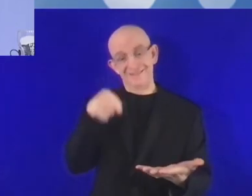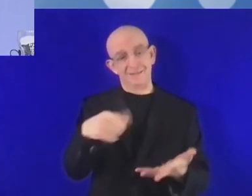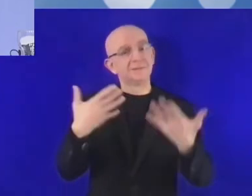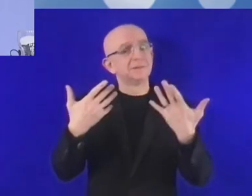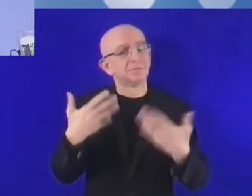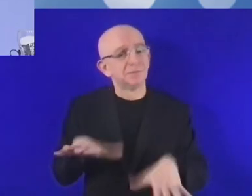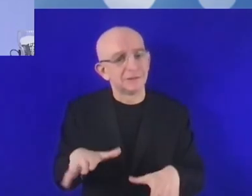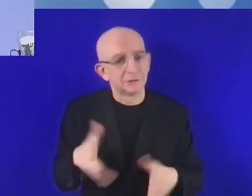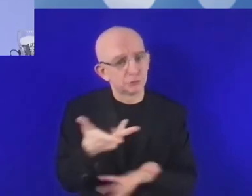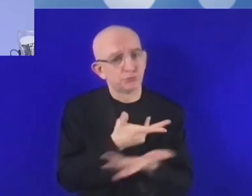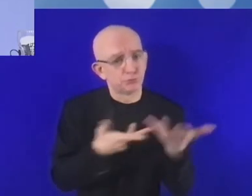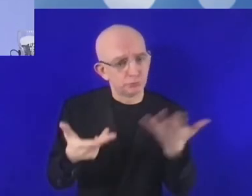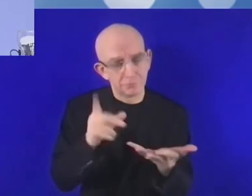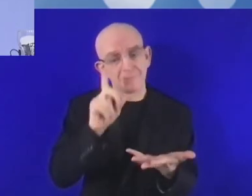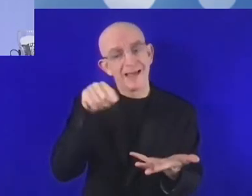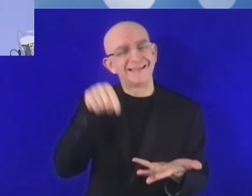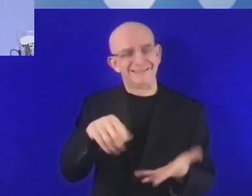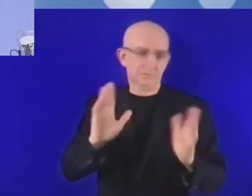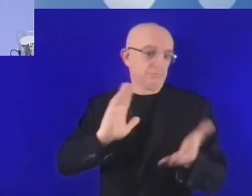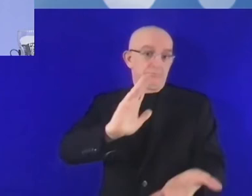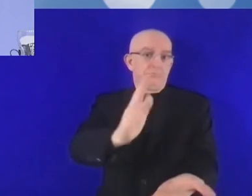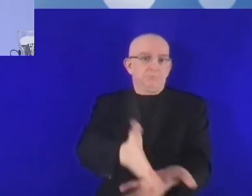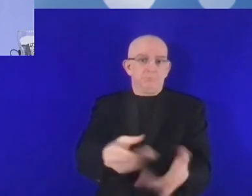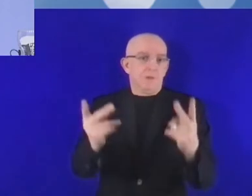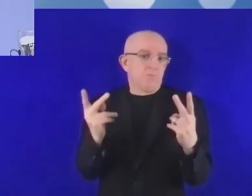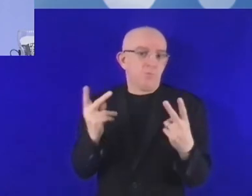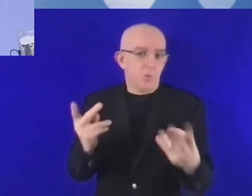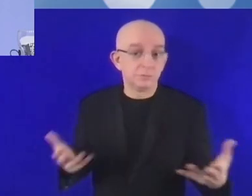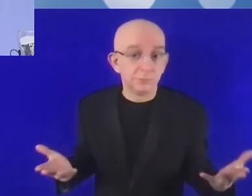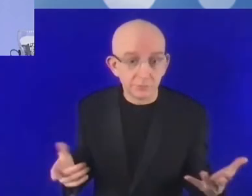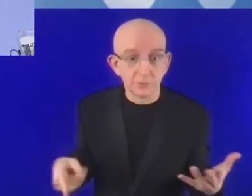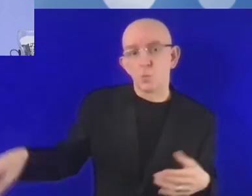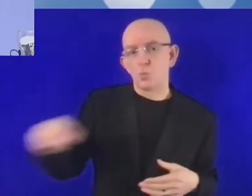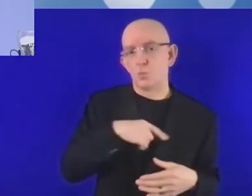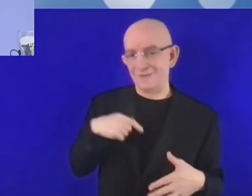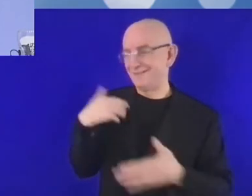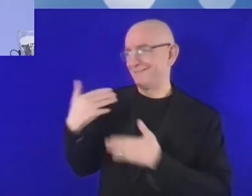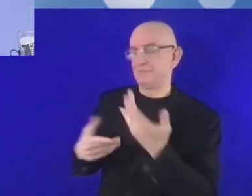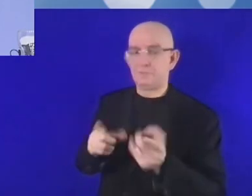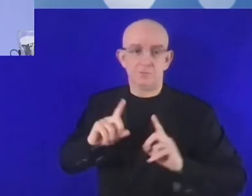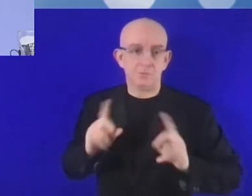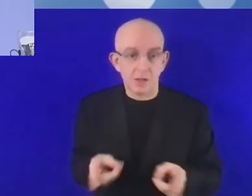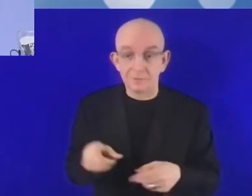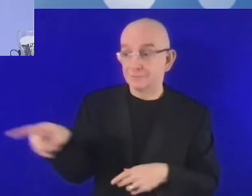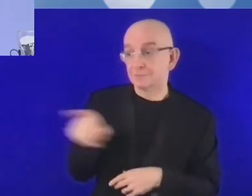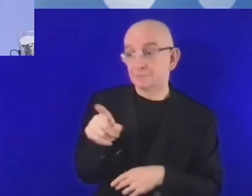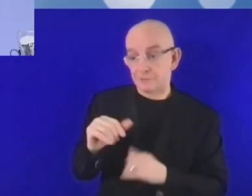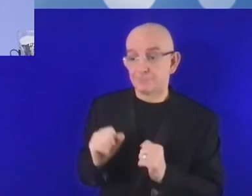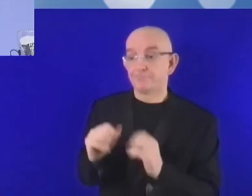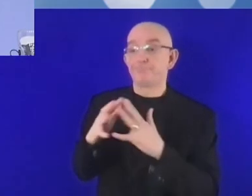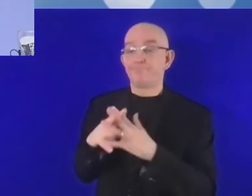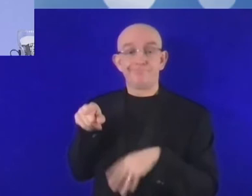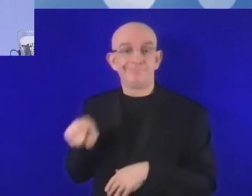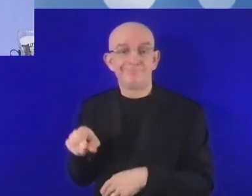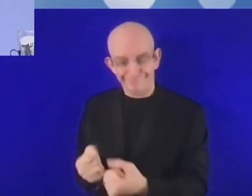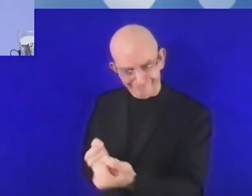Gracias por cederme la palabra. Yo creo que ya hemos dicho aquí una cosa muy importante. Las